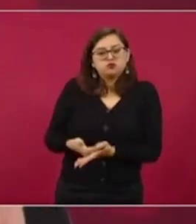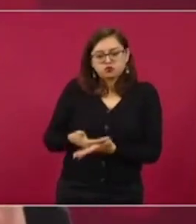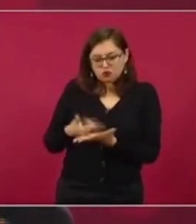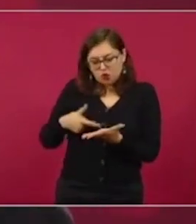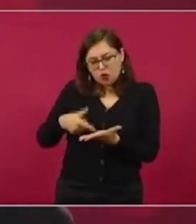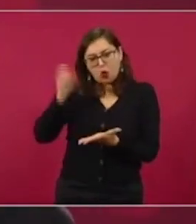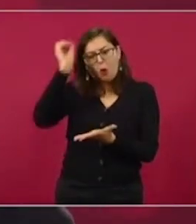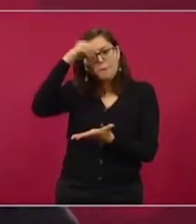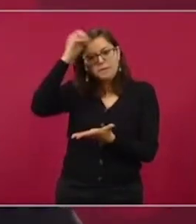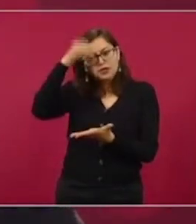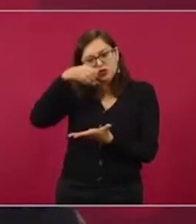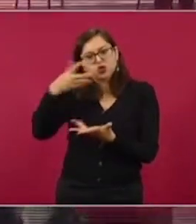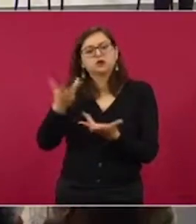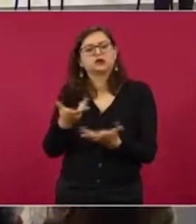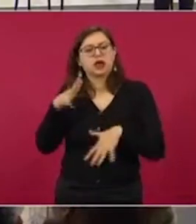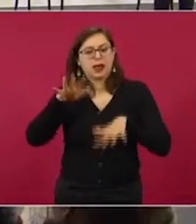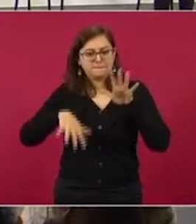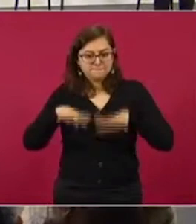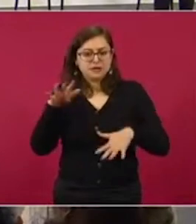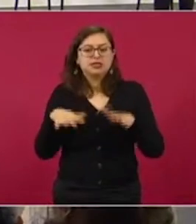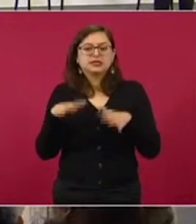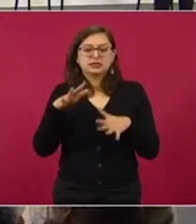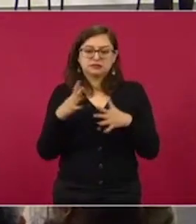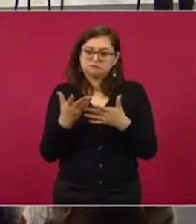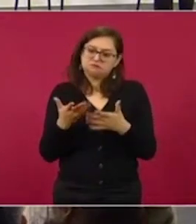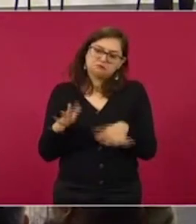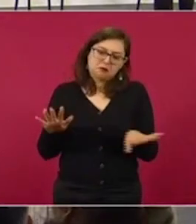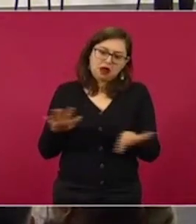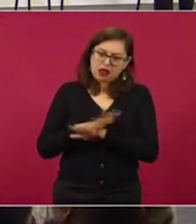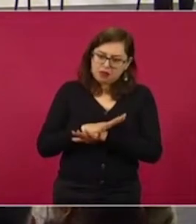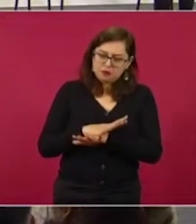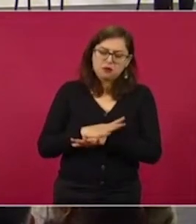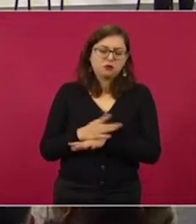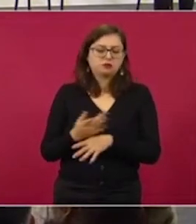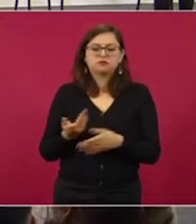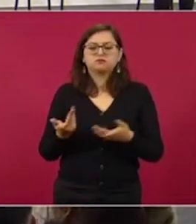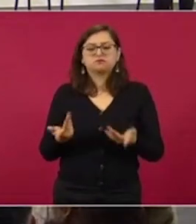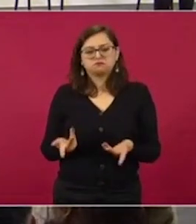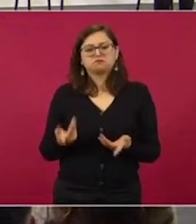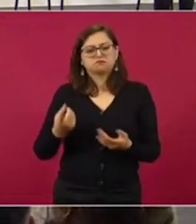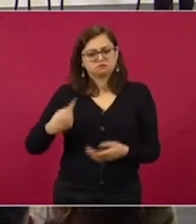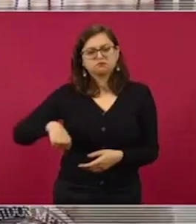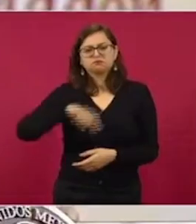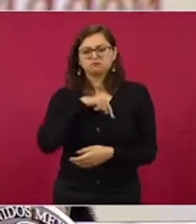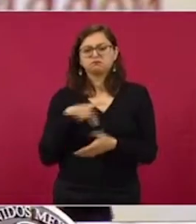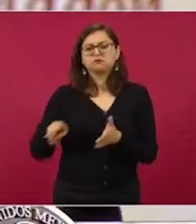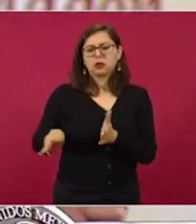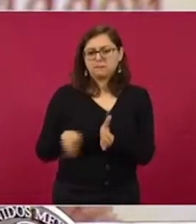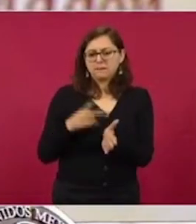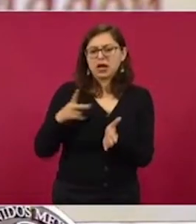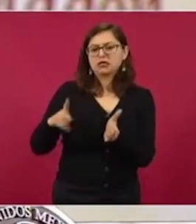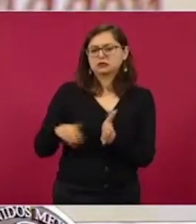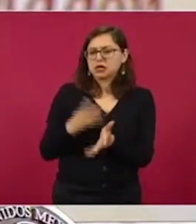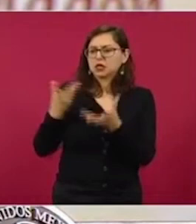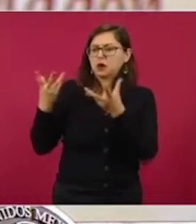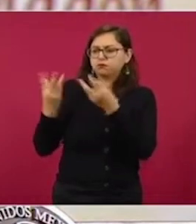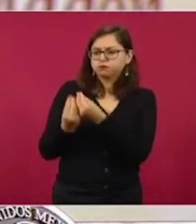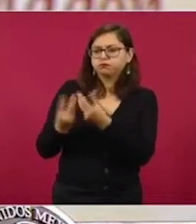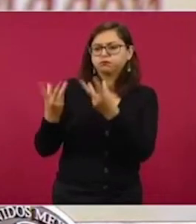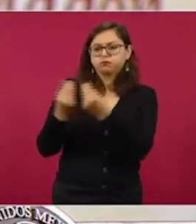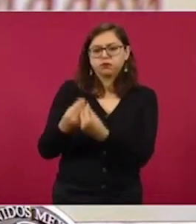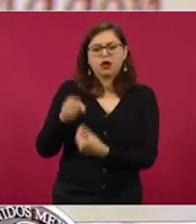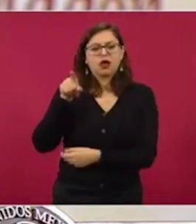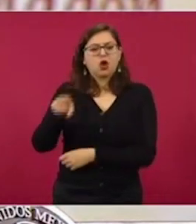En algunos casos, que incluso han propuesto modificaciones. Nos hemos reunido con el presidente de la